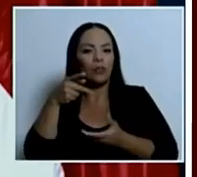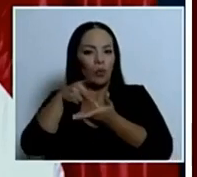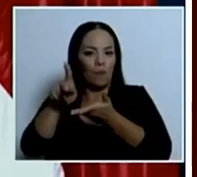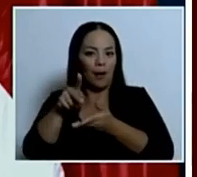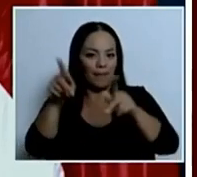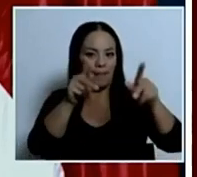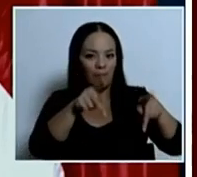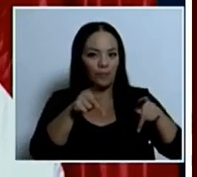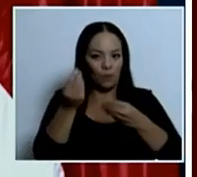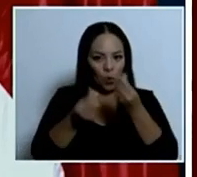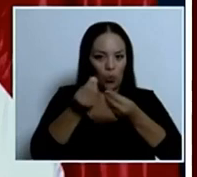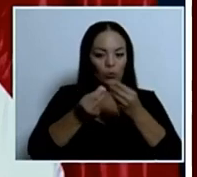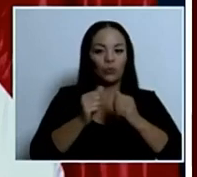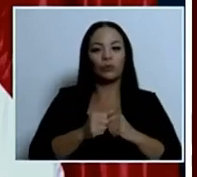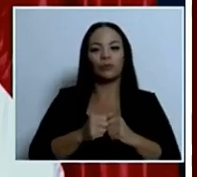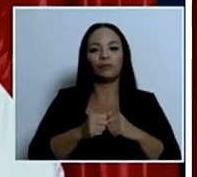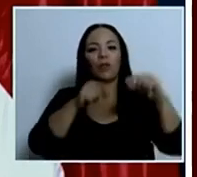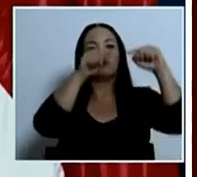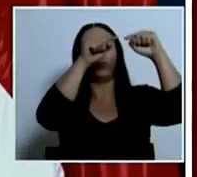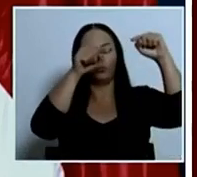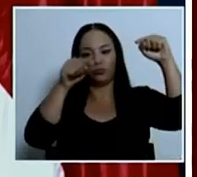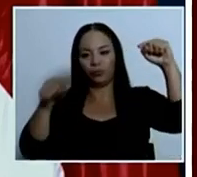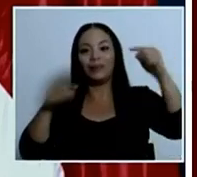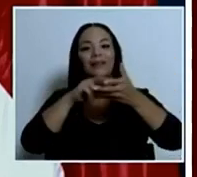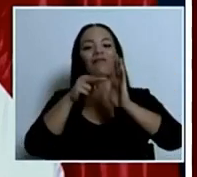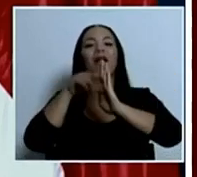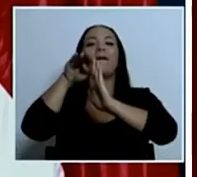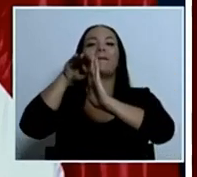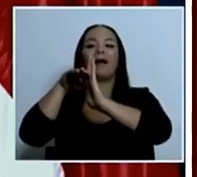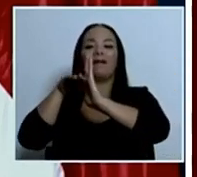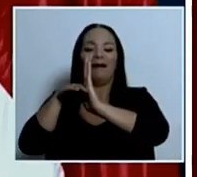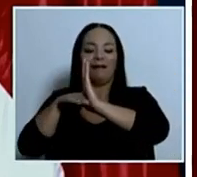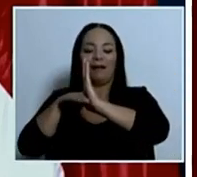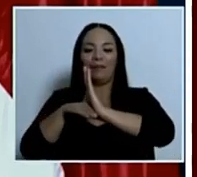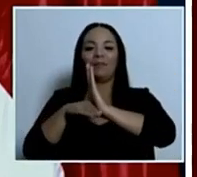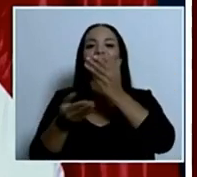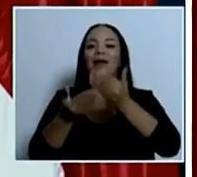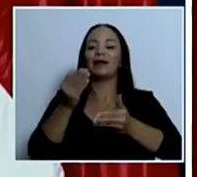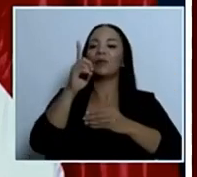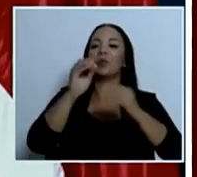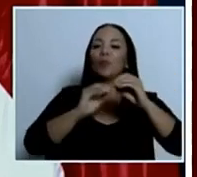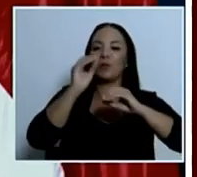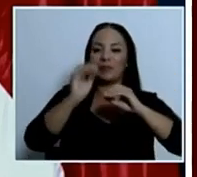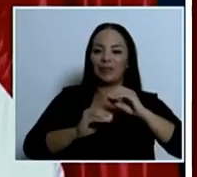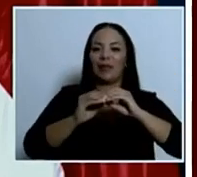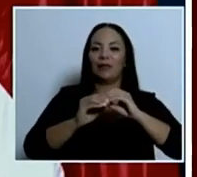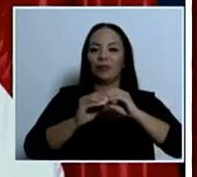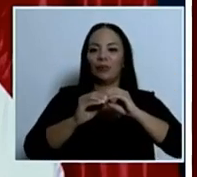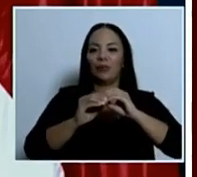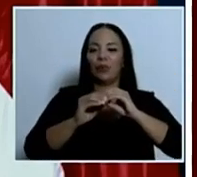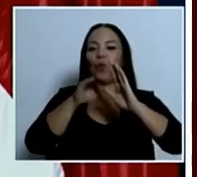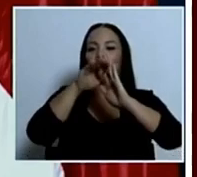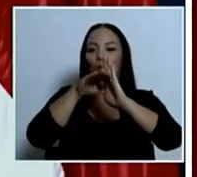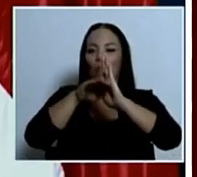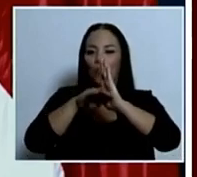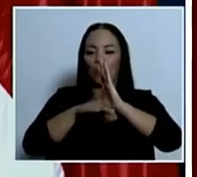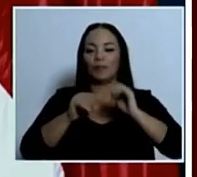que de enero a marzo, ya bajó casi un 1%. Y la interanual